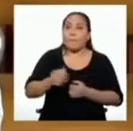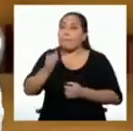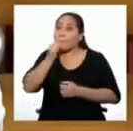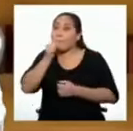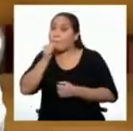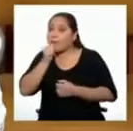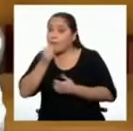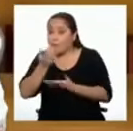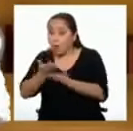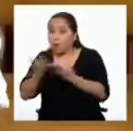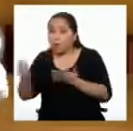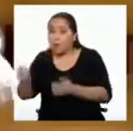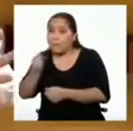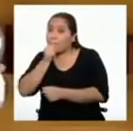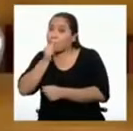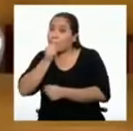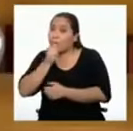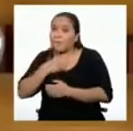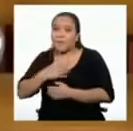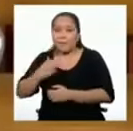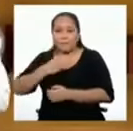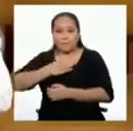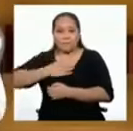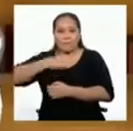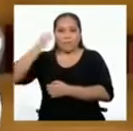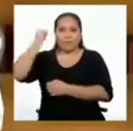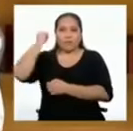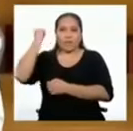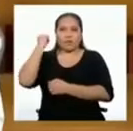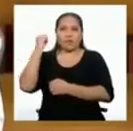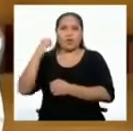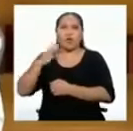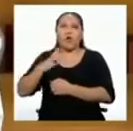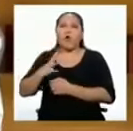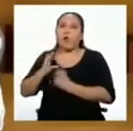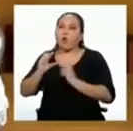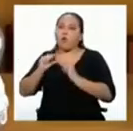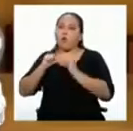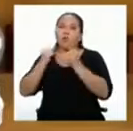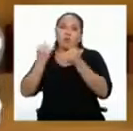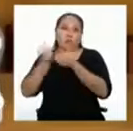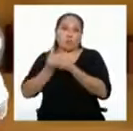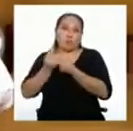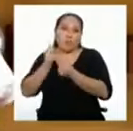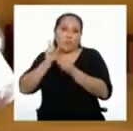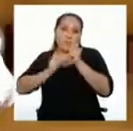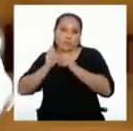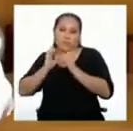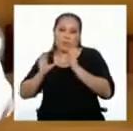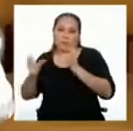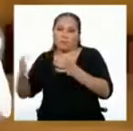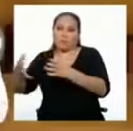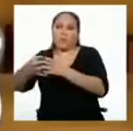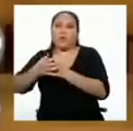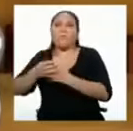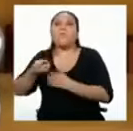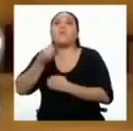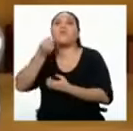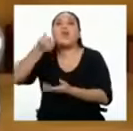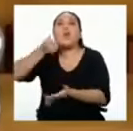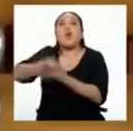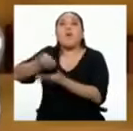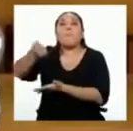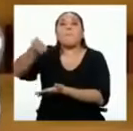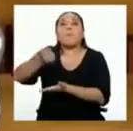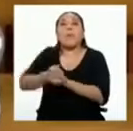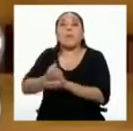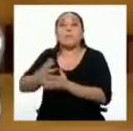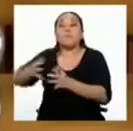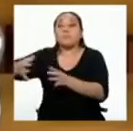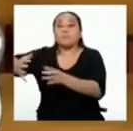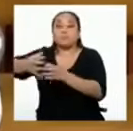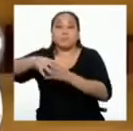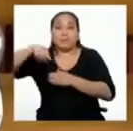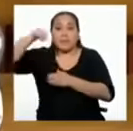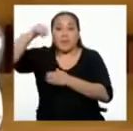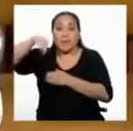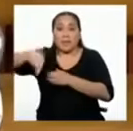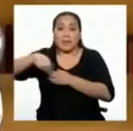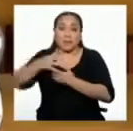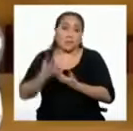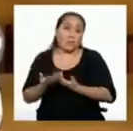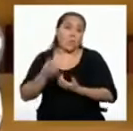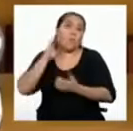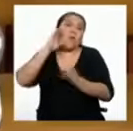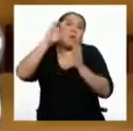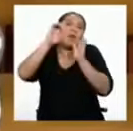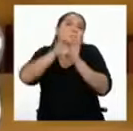exclusivo una persona o grupo, porque fue adquirido legítimamente por ellos. Este bien puede